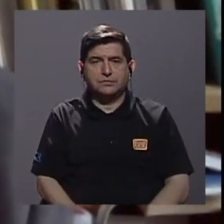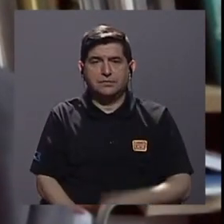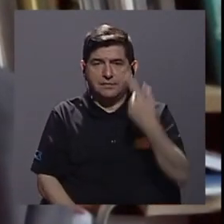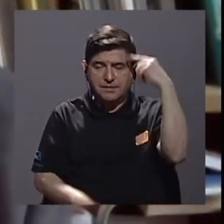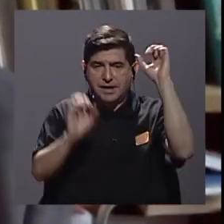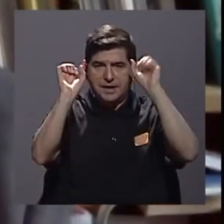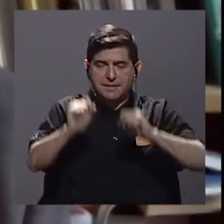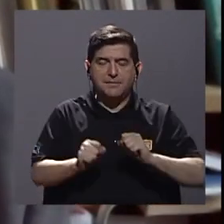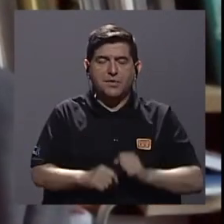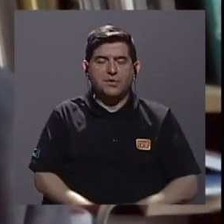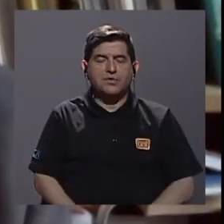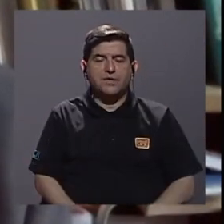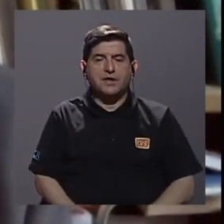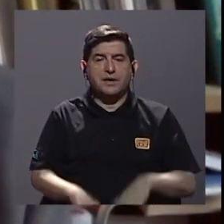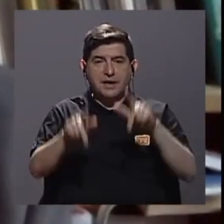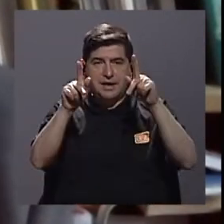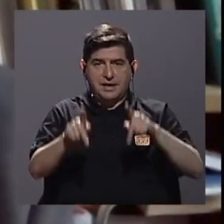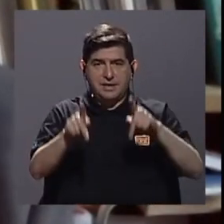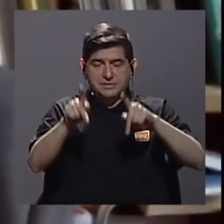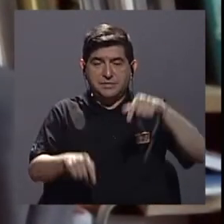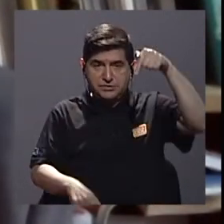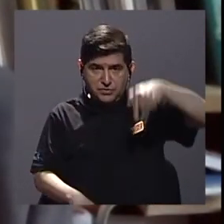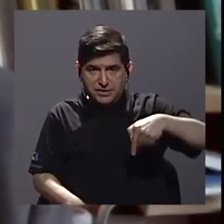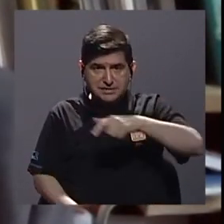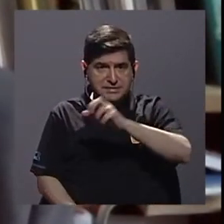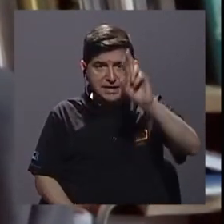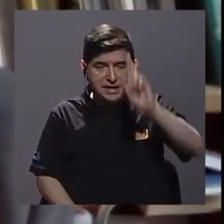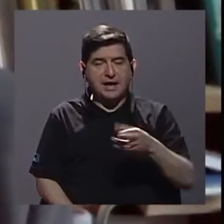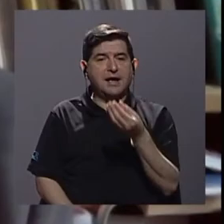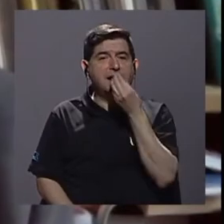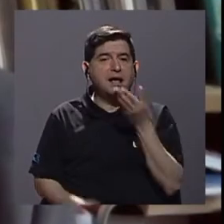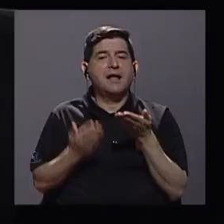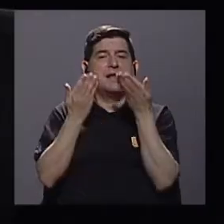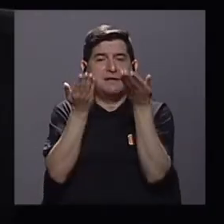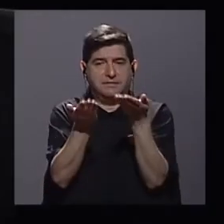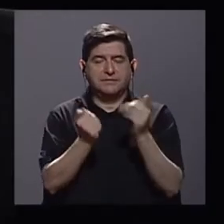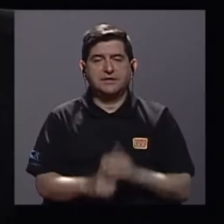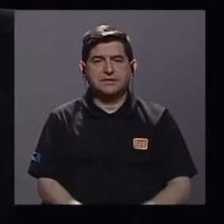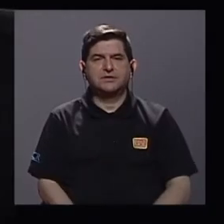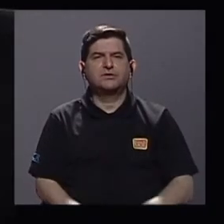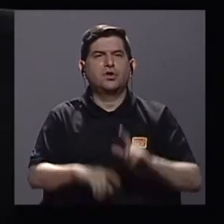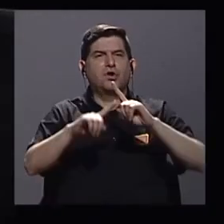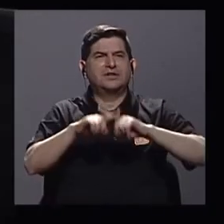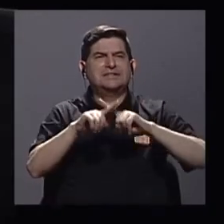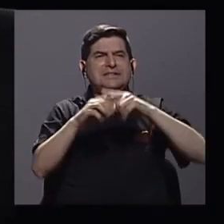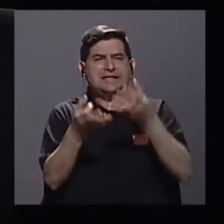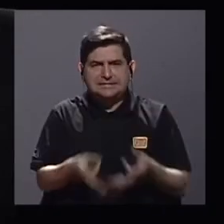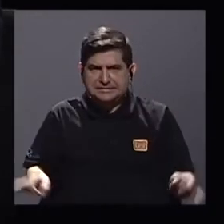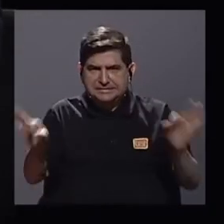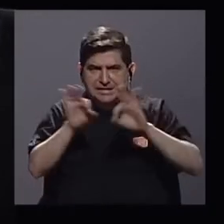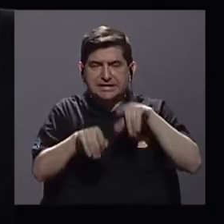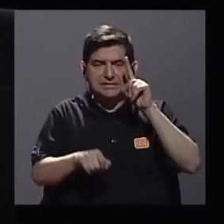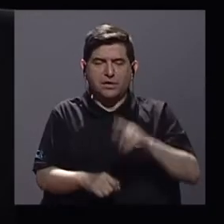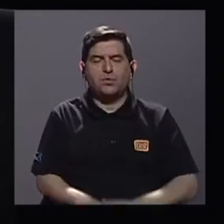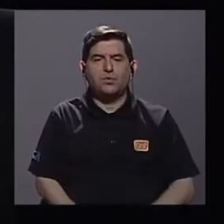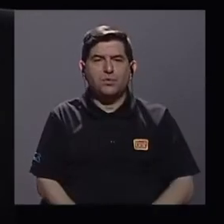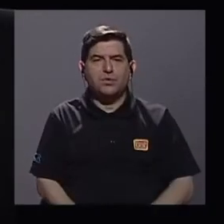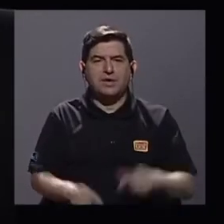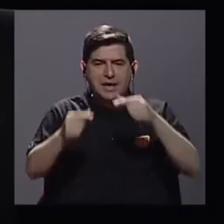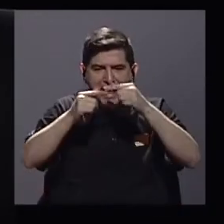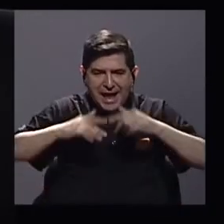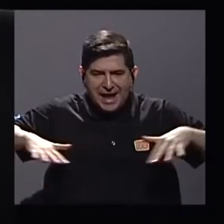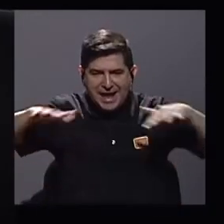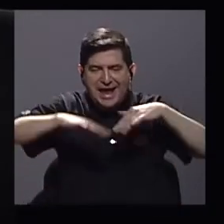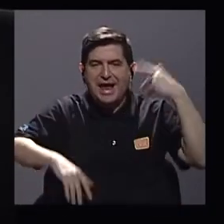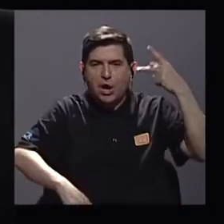los costarricenses ese alimento. Existen tendencias muy importantes, una es la geopolítica y un